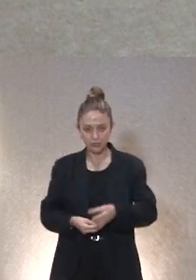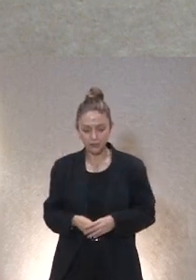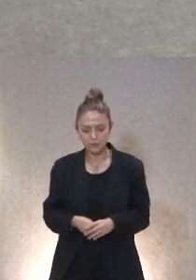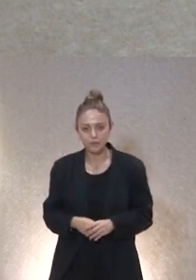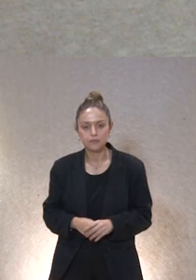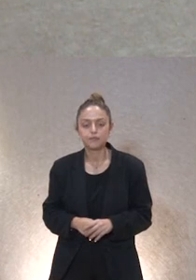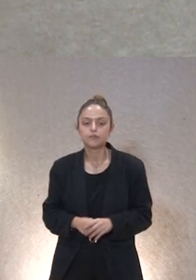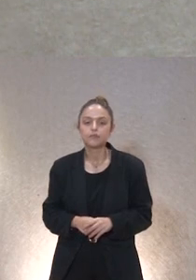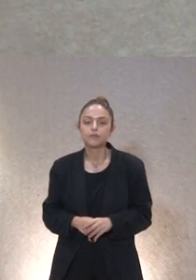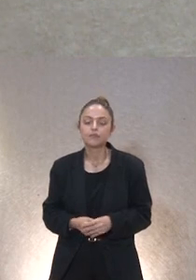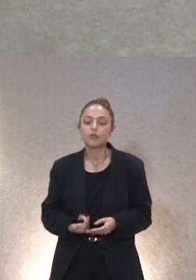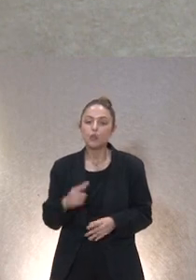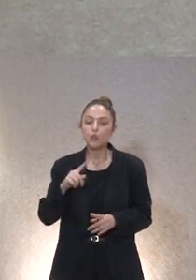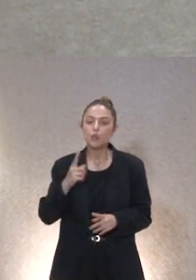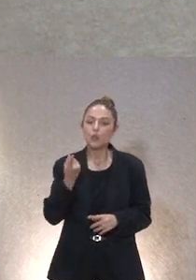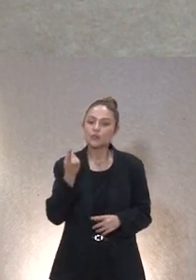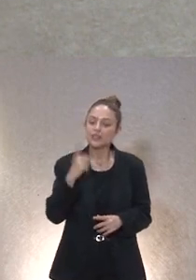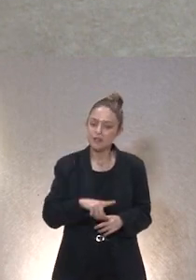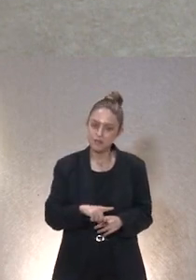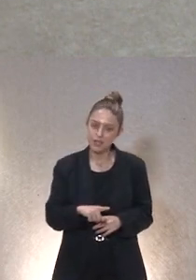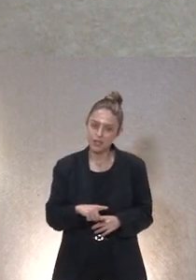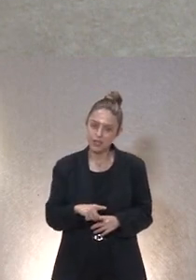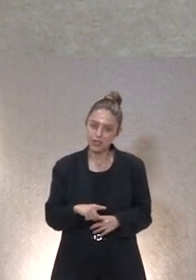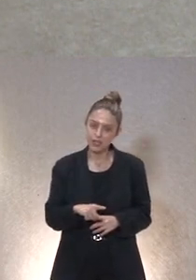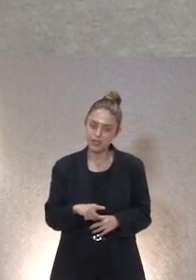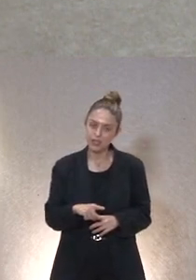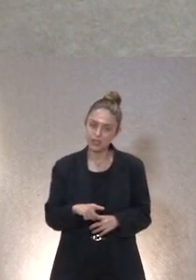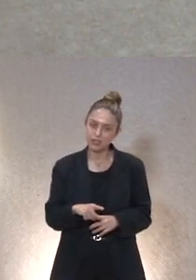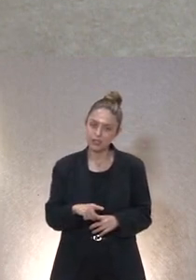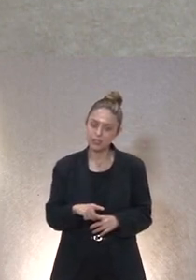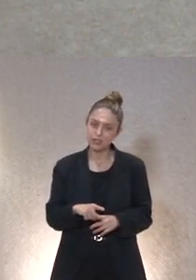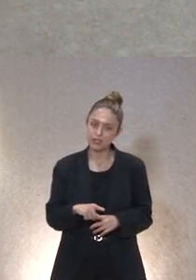después claro las personas que tienen graves graves afecciones